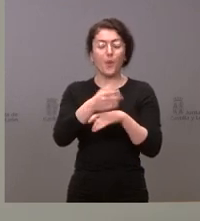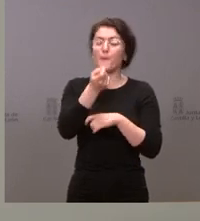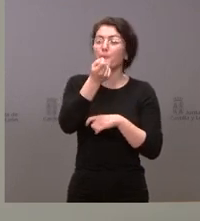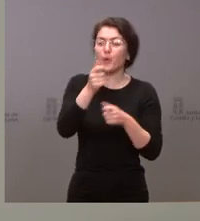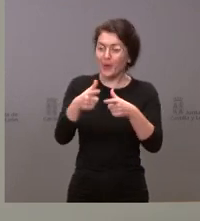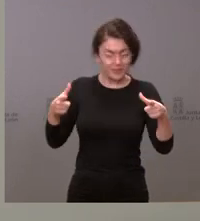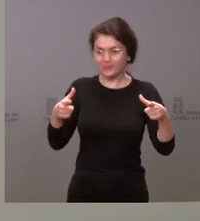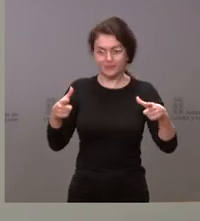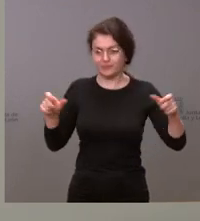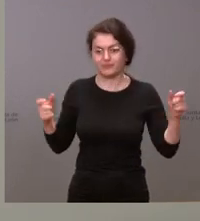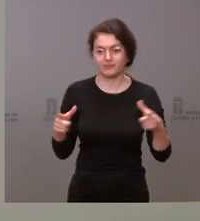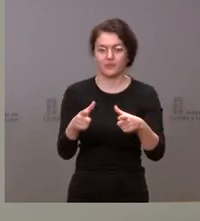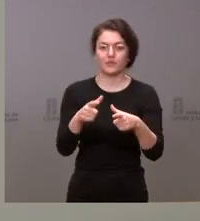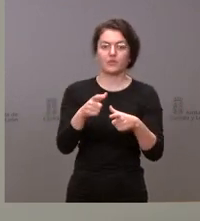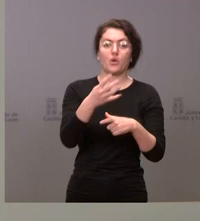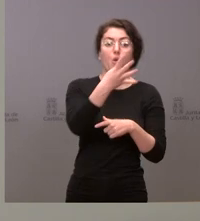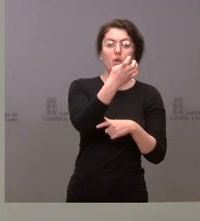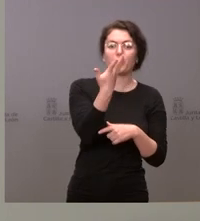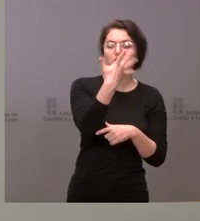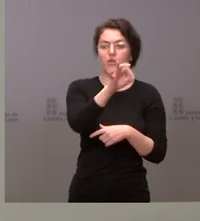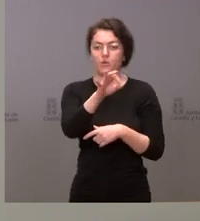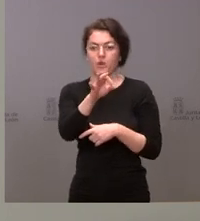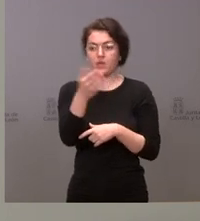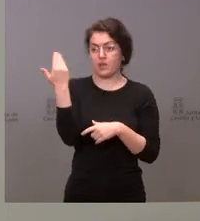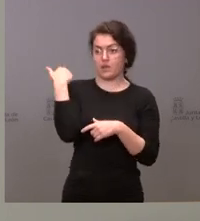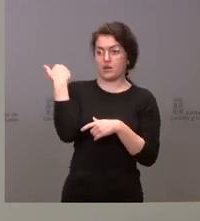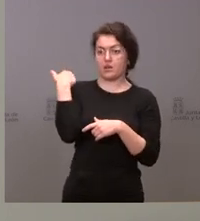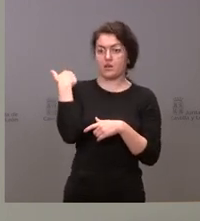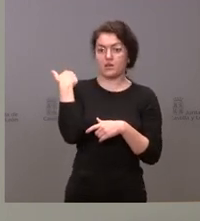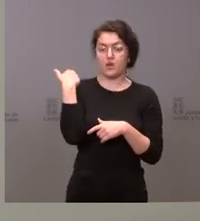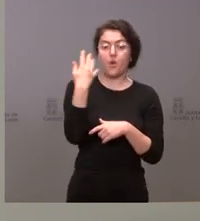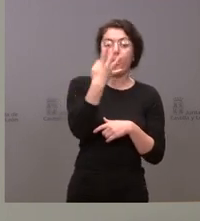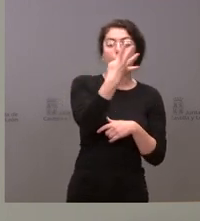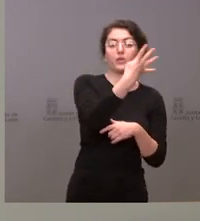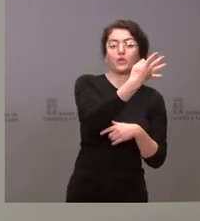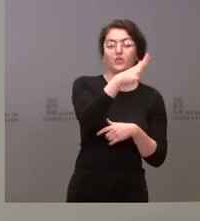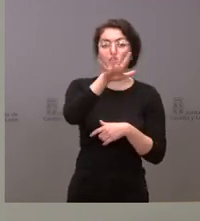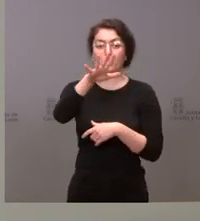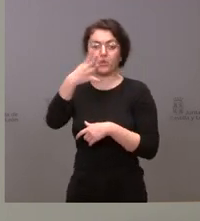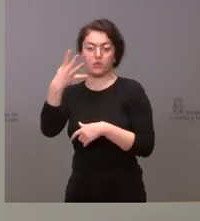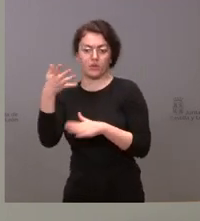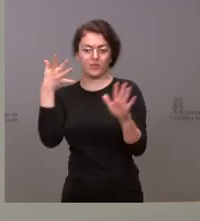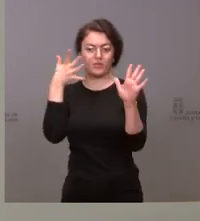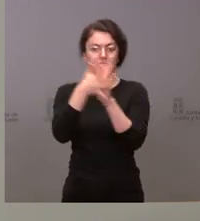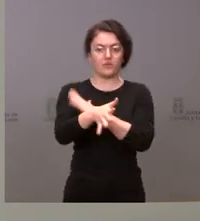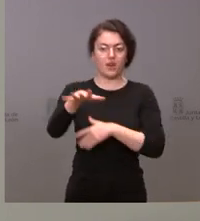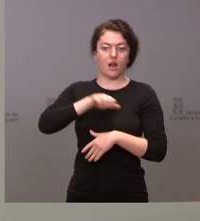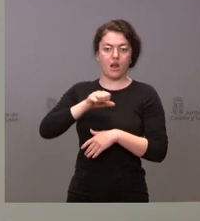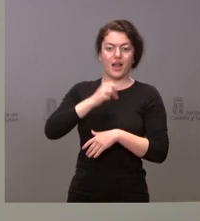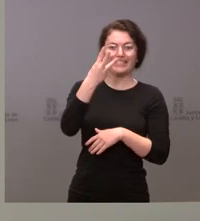de 451 esa semana en relación con los 454. Tres menos por cada 100.000 habitantes que hubo